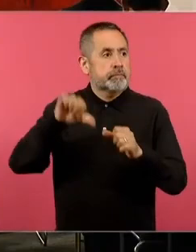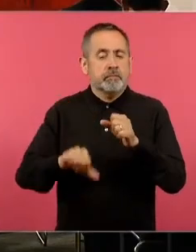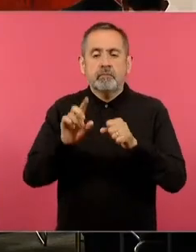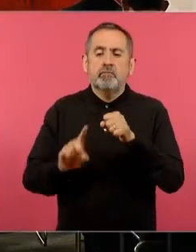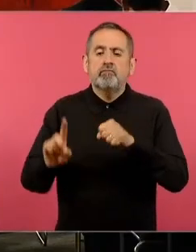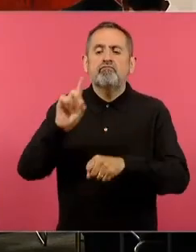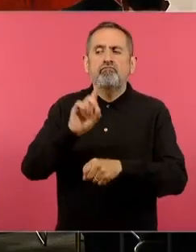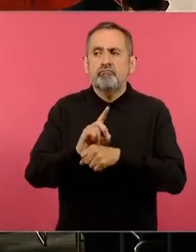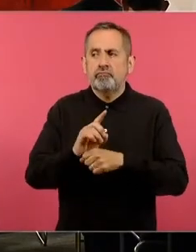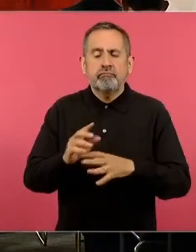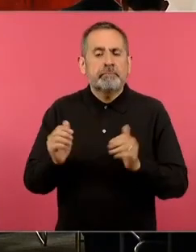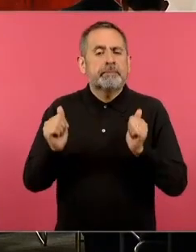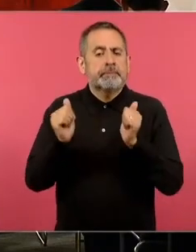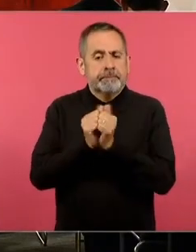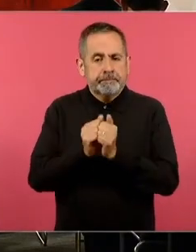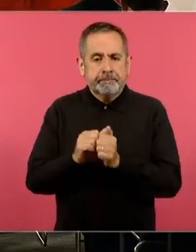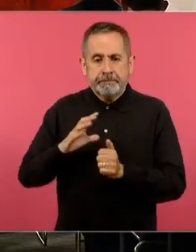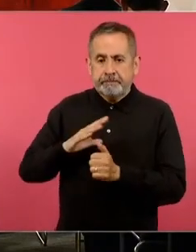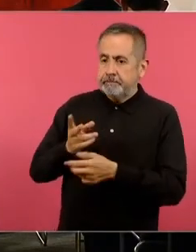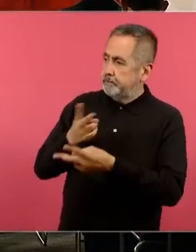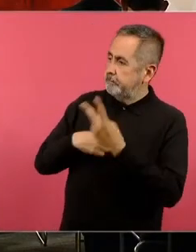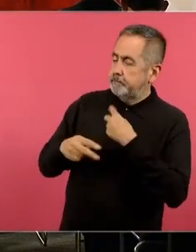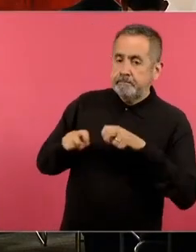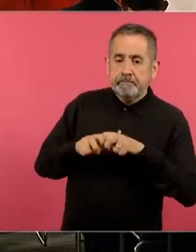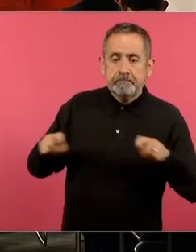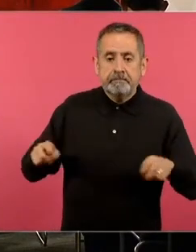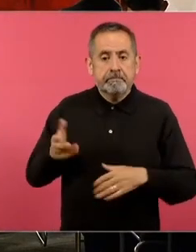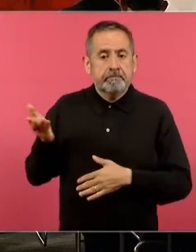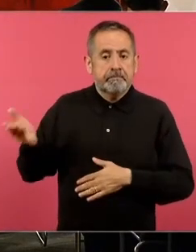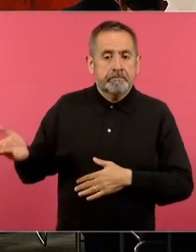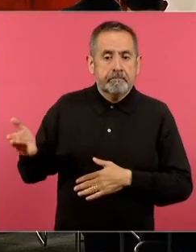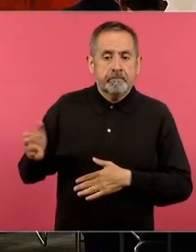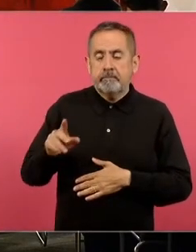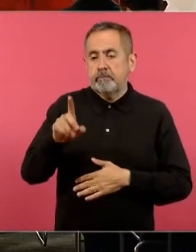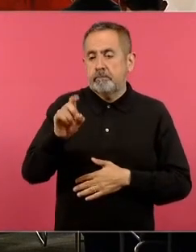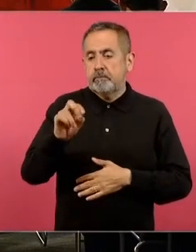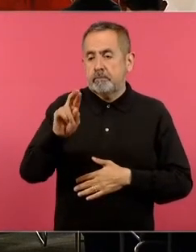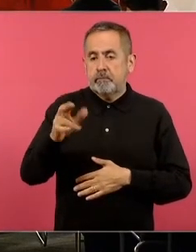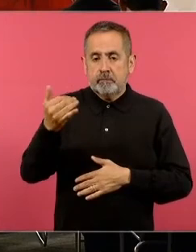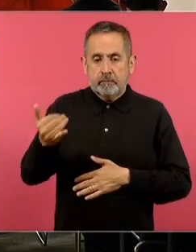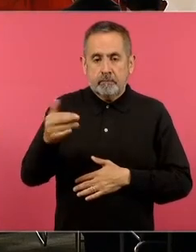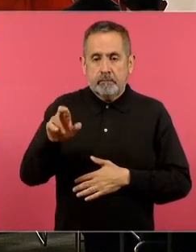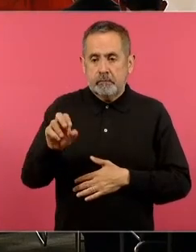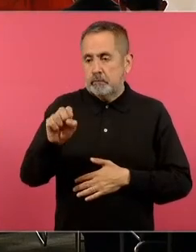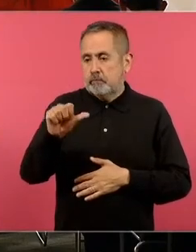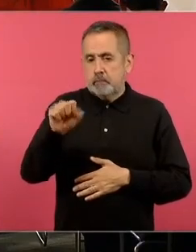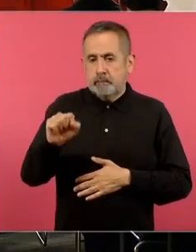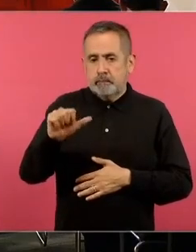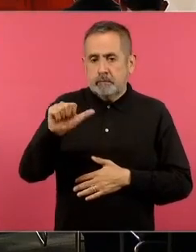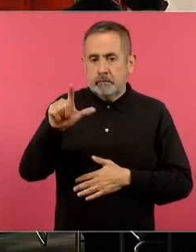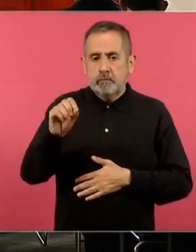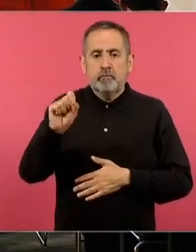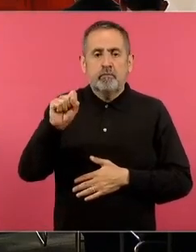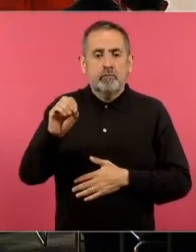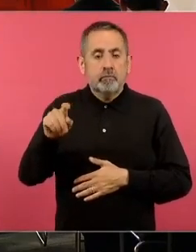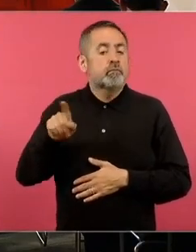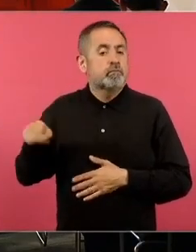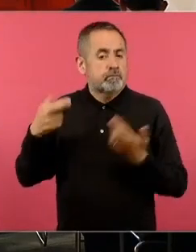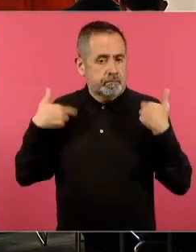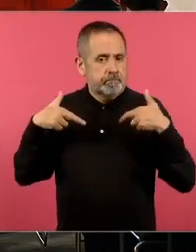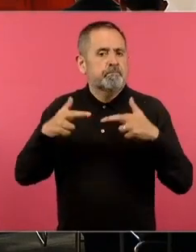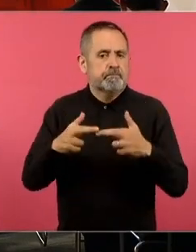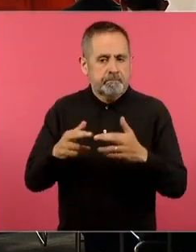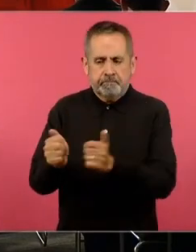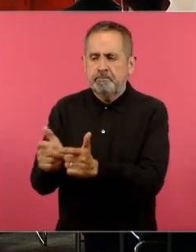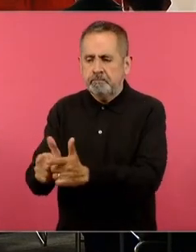contamos con la presencia de la maestra Doritzel Rosas Alonso. Ella es maestra frente